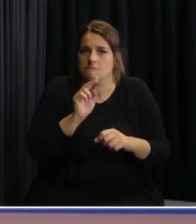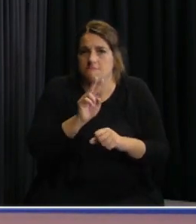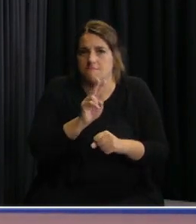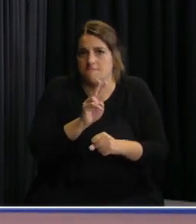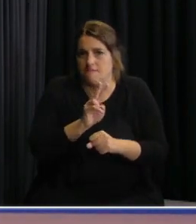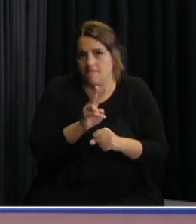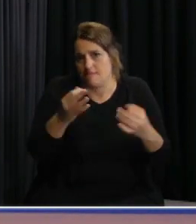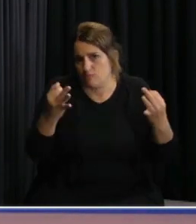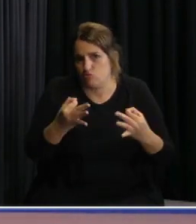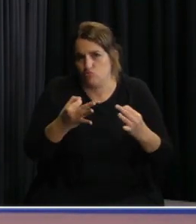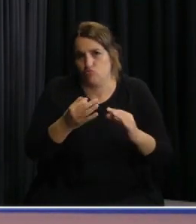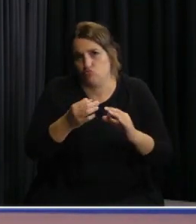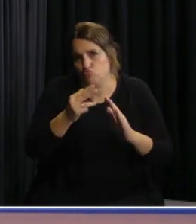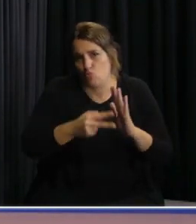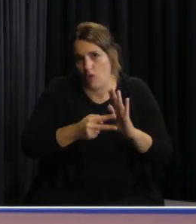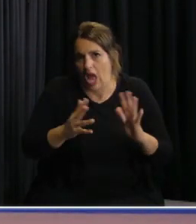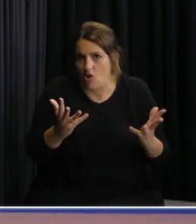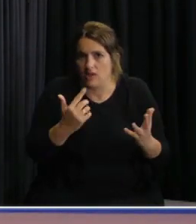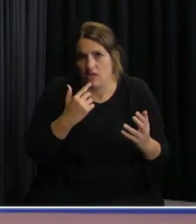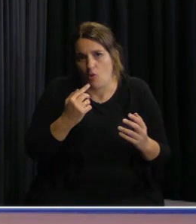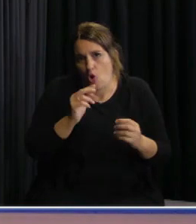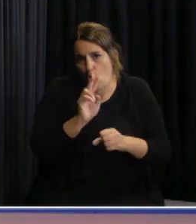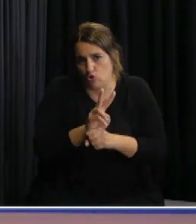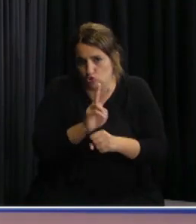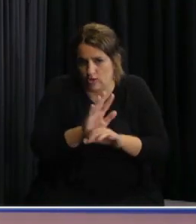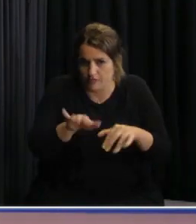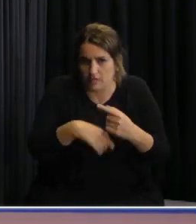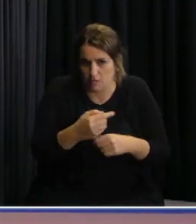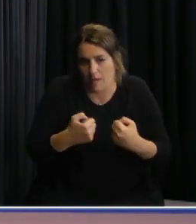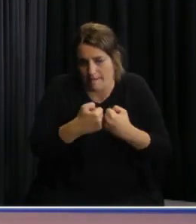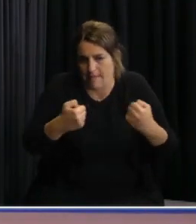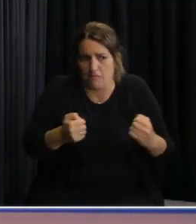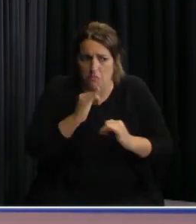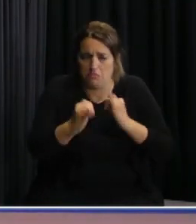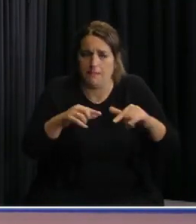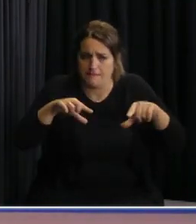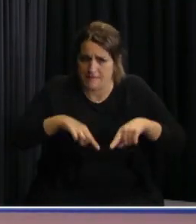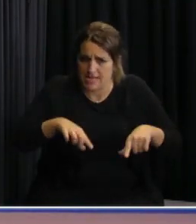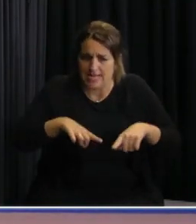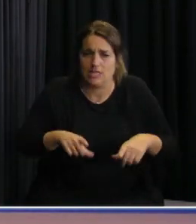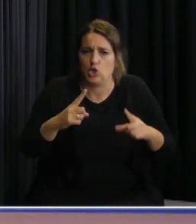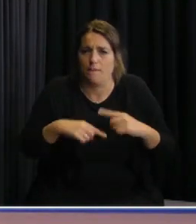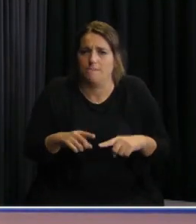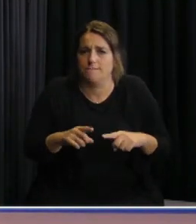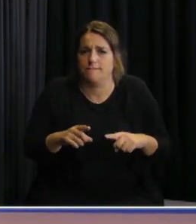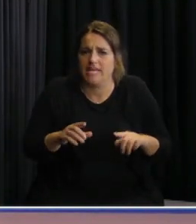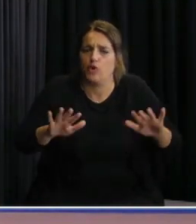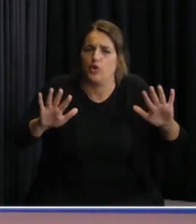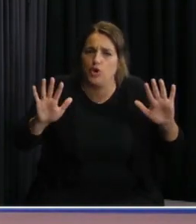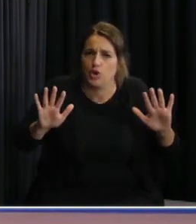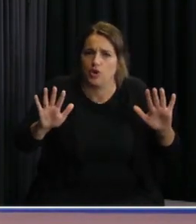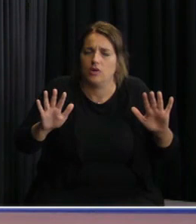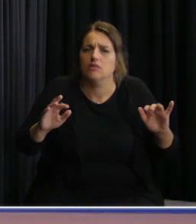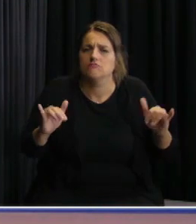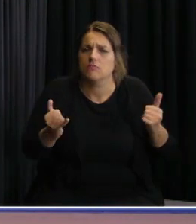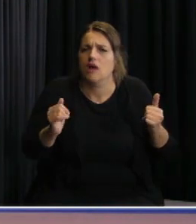protocolo estamos haciendo rastreo podrá ampliar después el ministro pero aparte de eso es